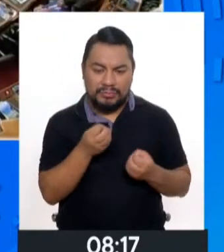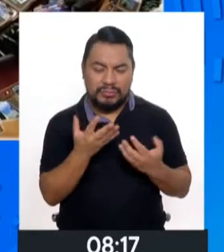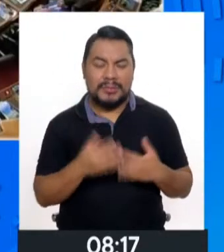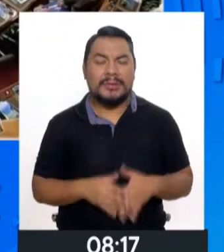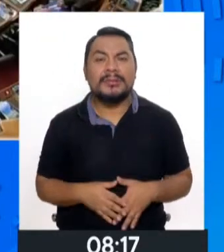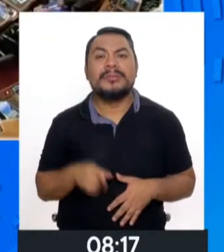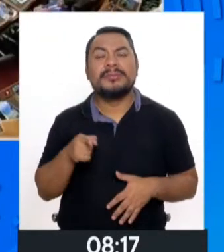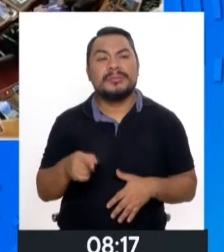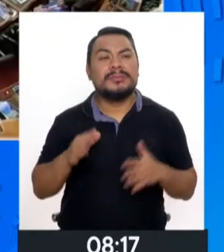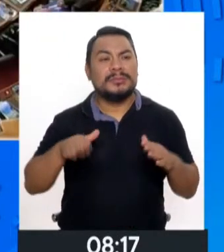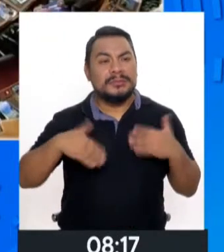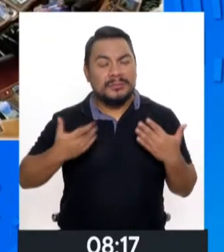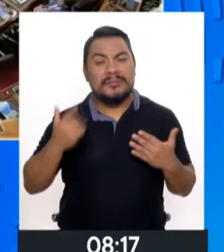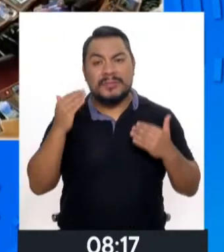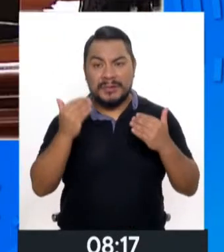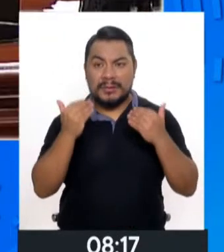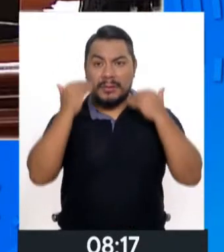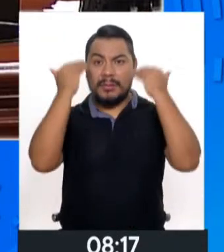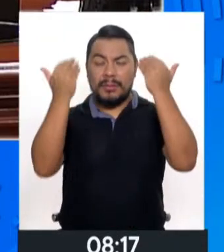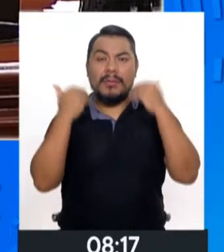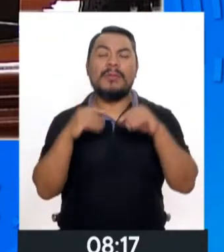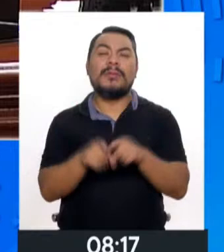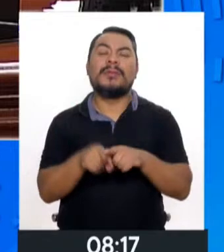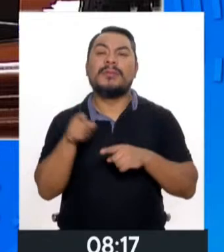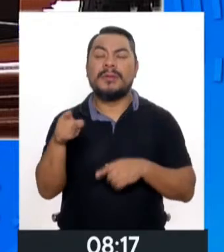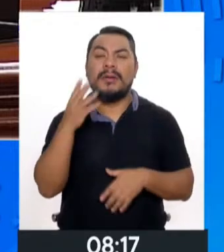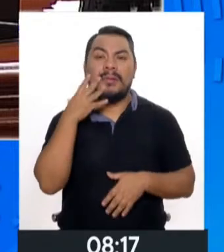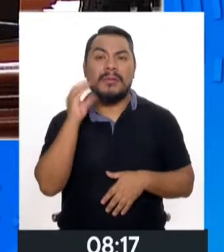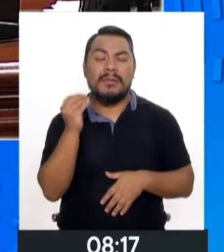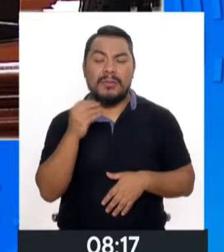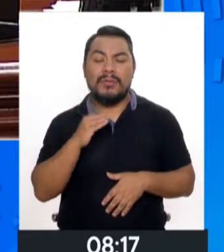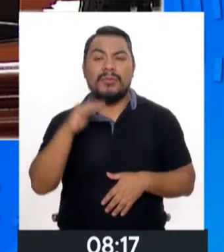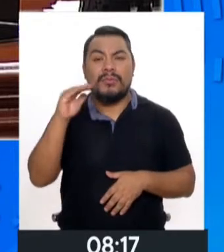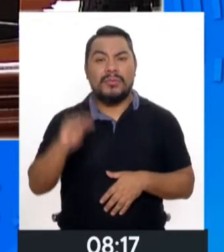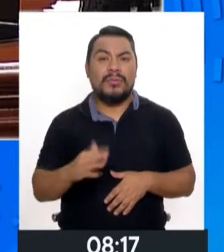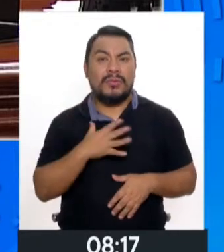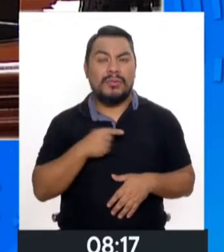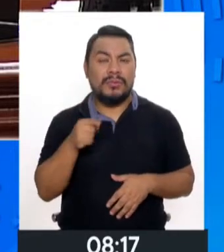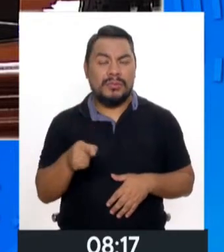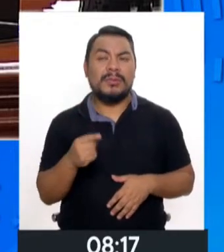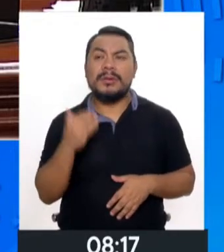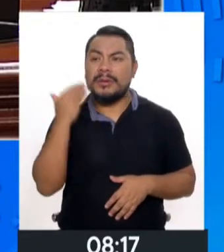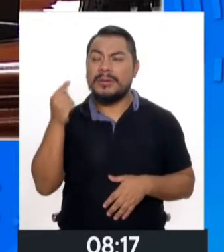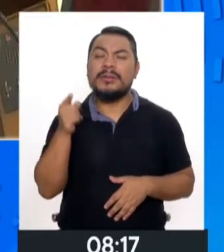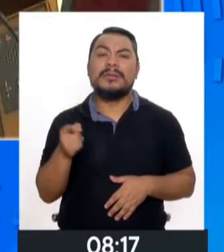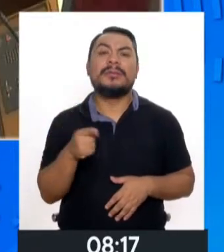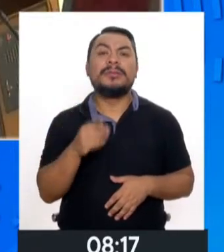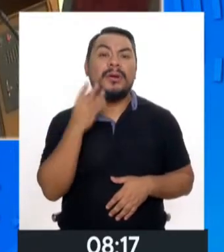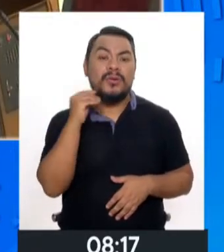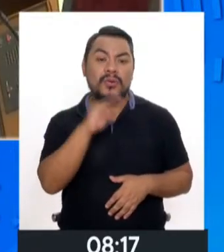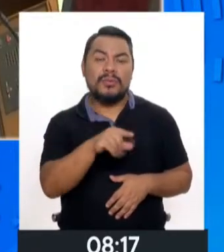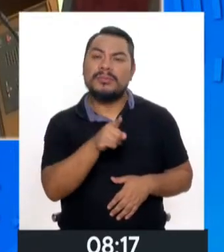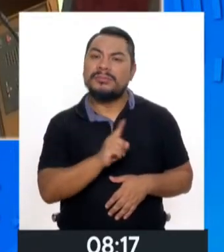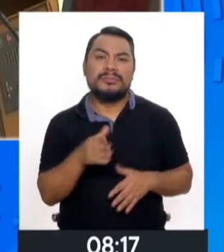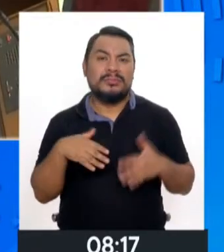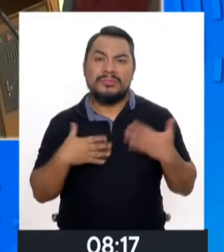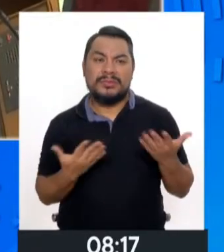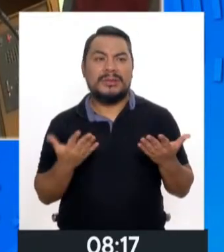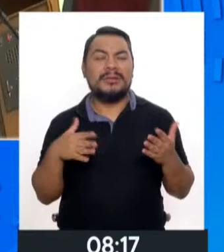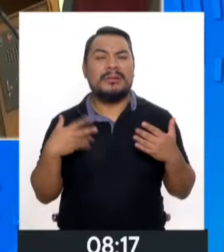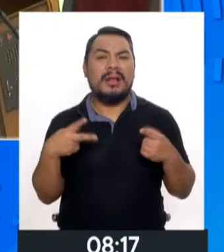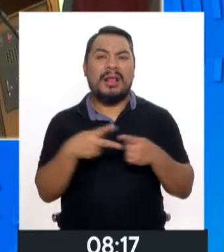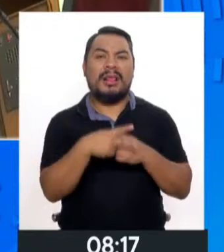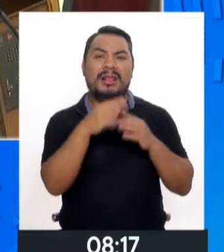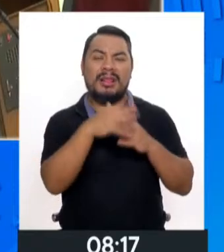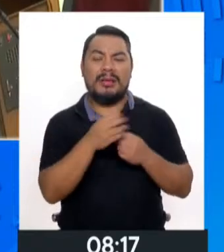situación de poder. Ver un adulto versus una adolescente menor de edad, esta niña o adolescente no va a tener la capacidad para